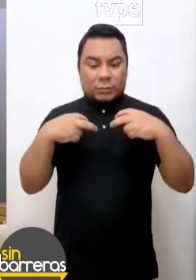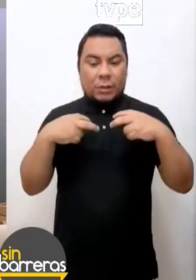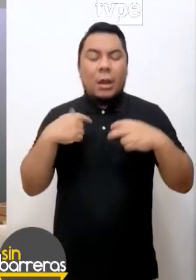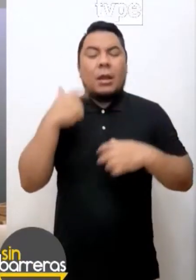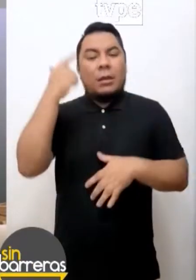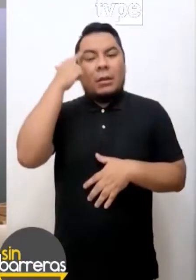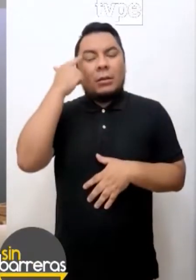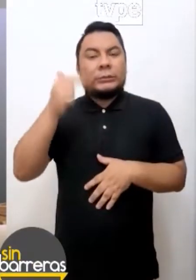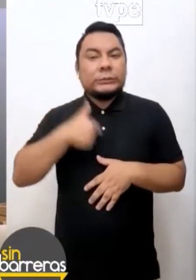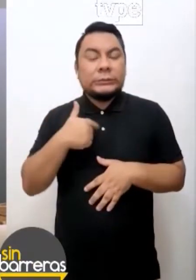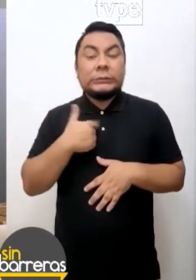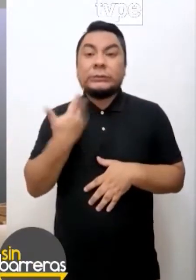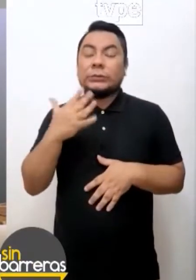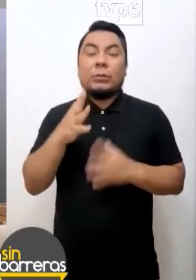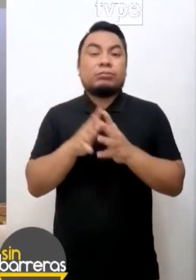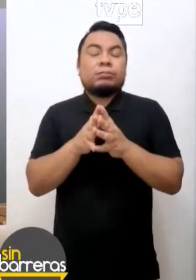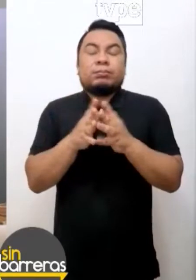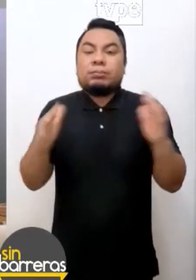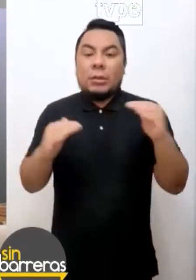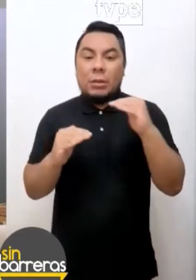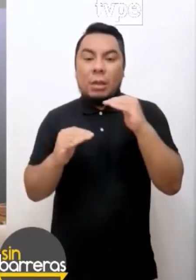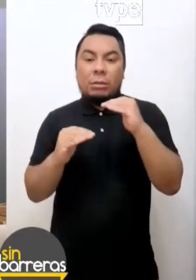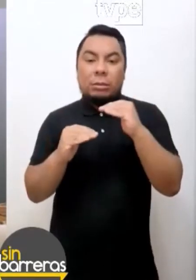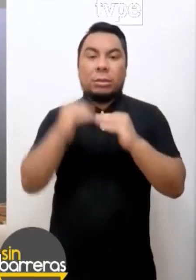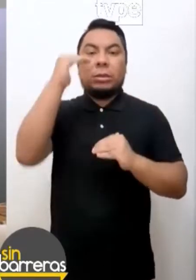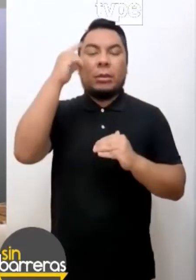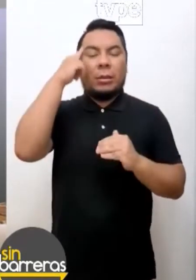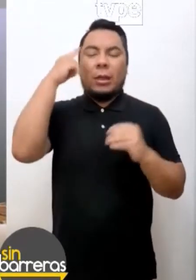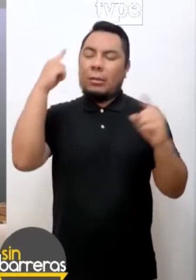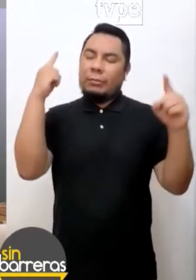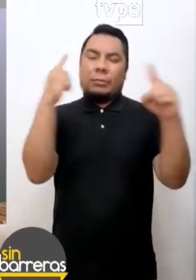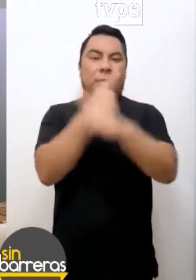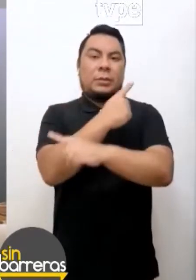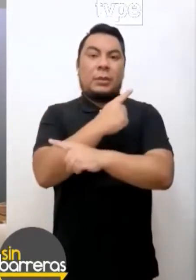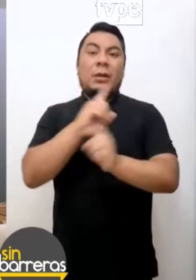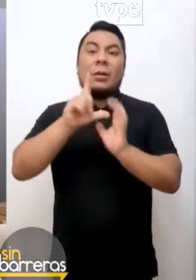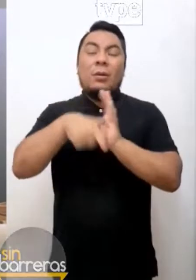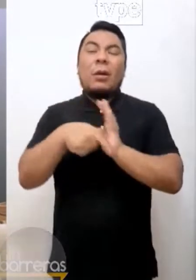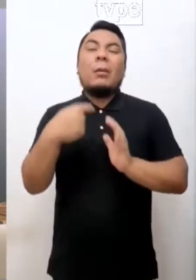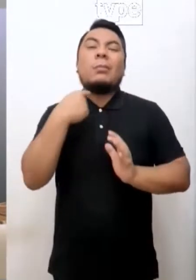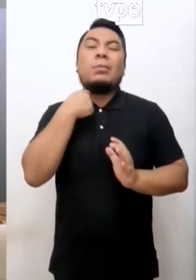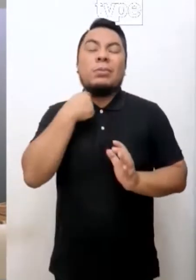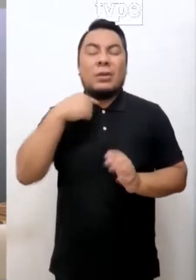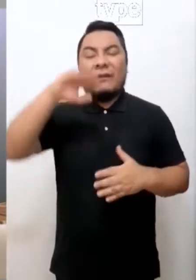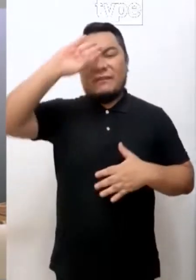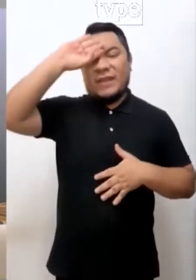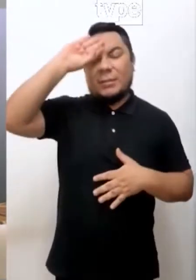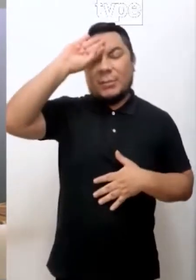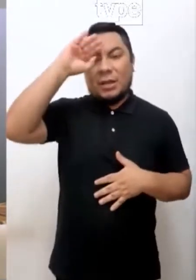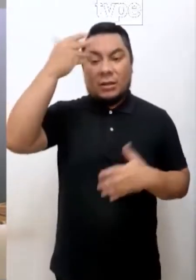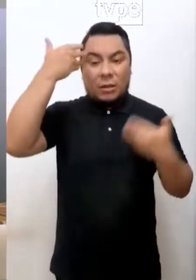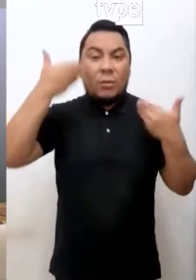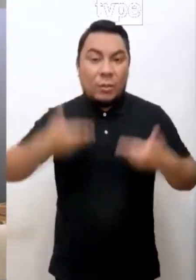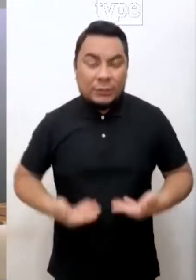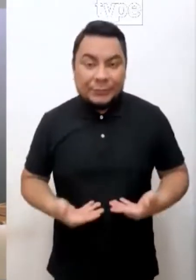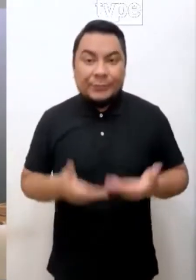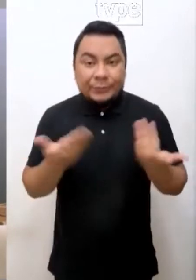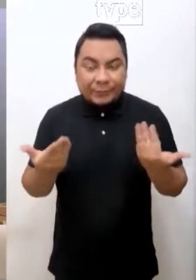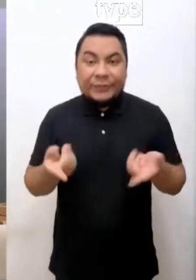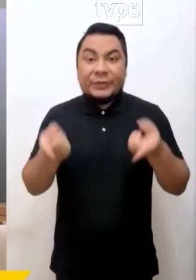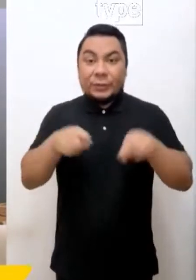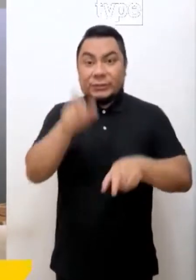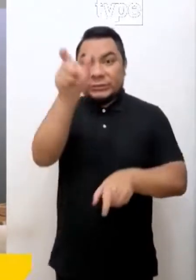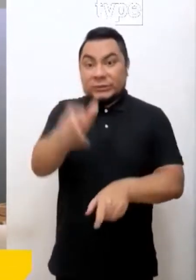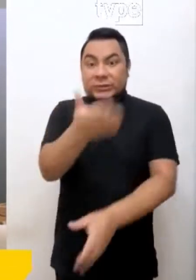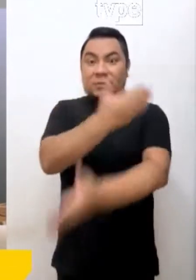síntomas se desproporcionan o se alteran, afectando nuestra salud mental. Cuando tenemos